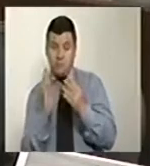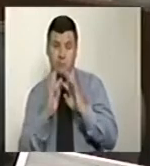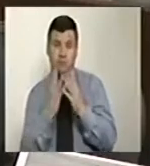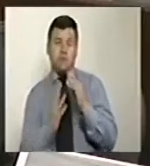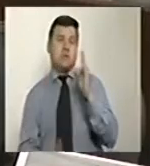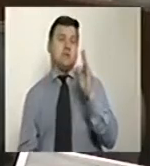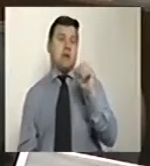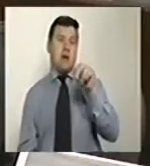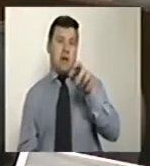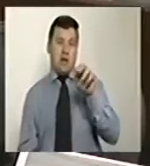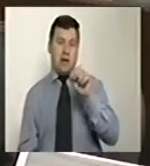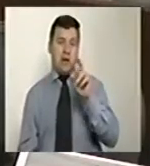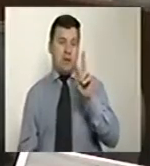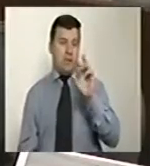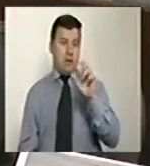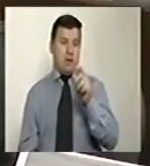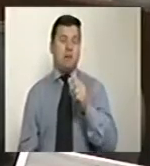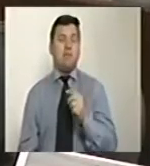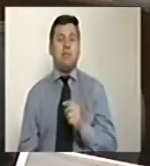Tania Vega,